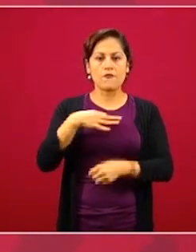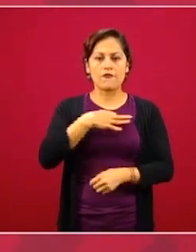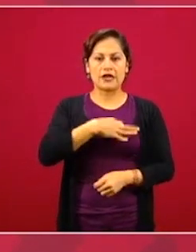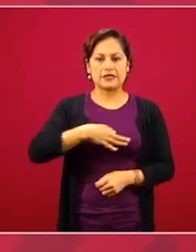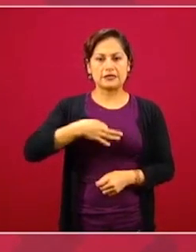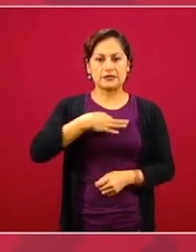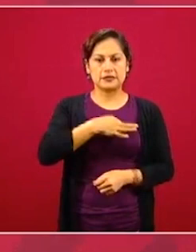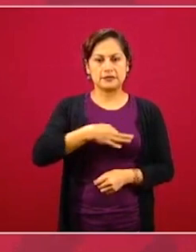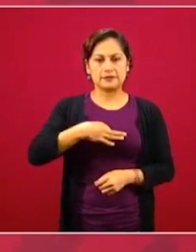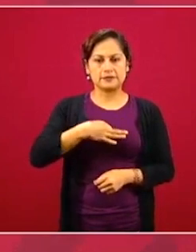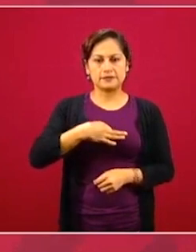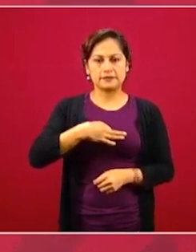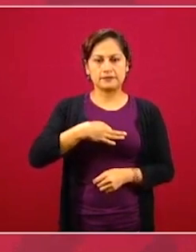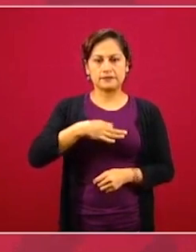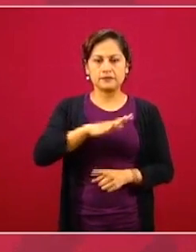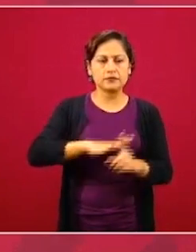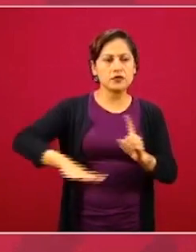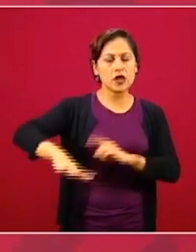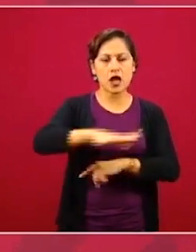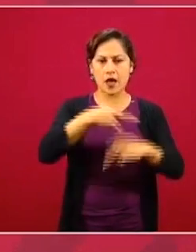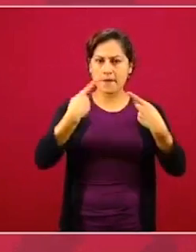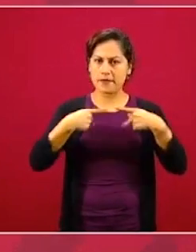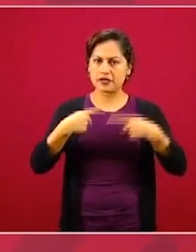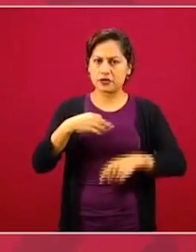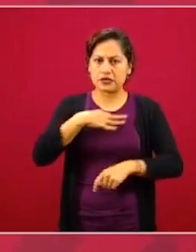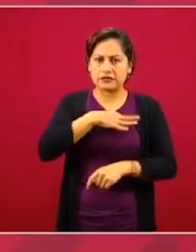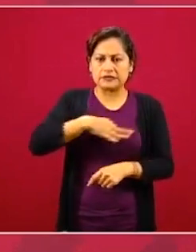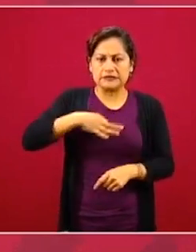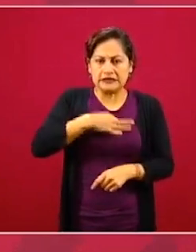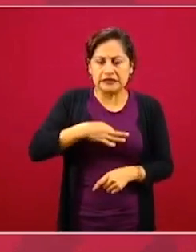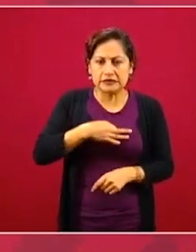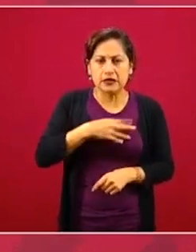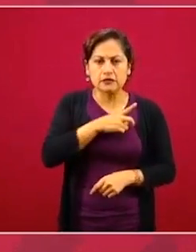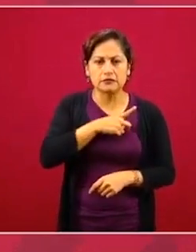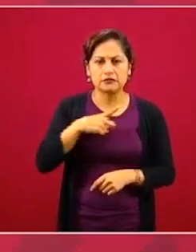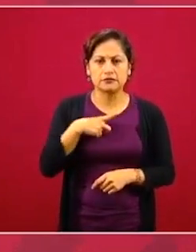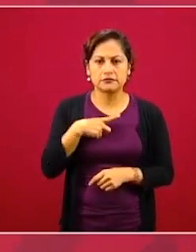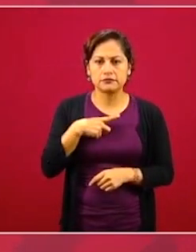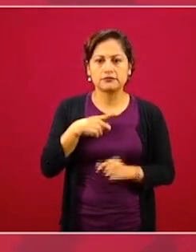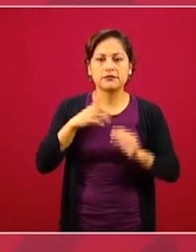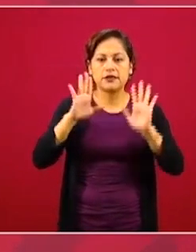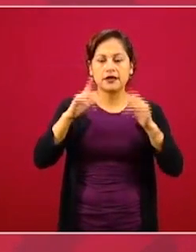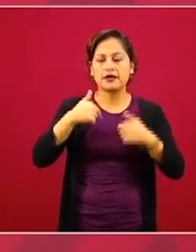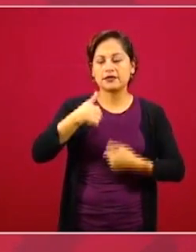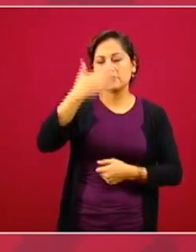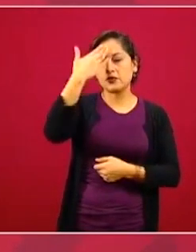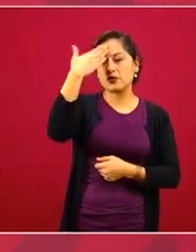del pueblo. No les va a gustar a los tecnócratas, pero ya ven que